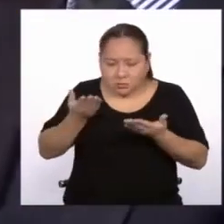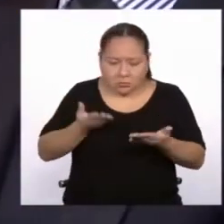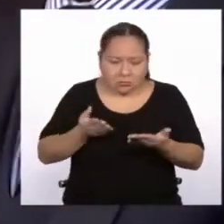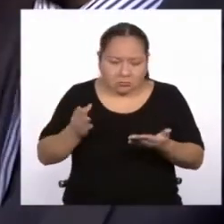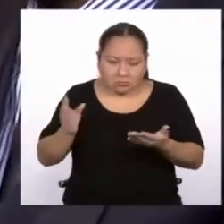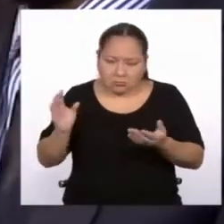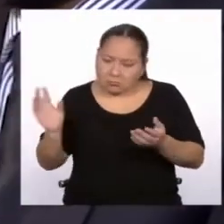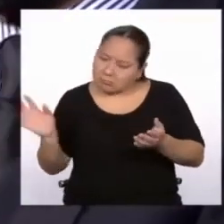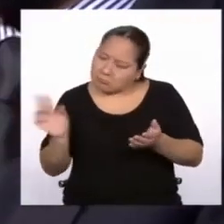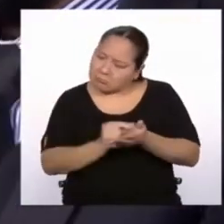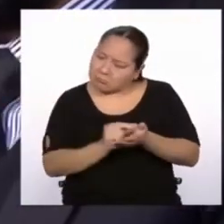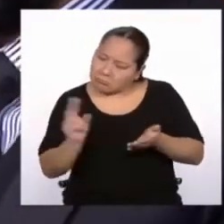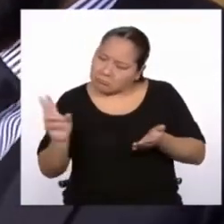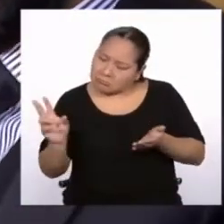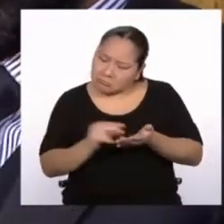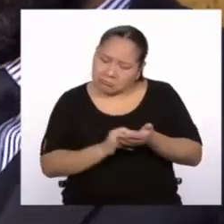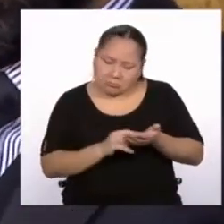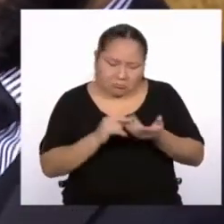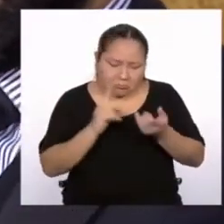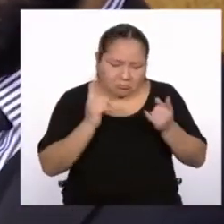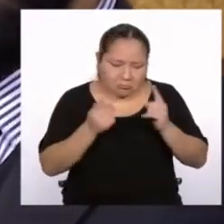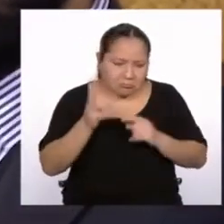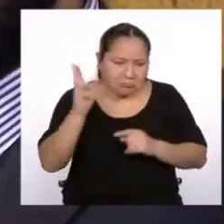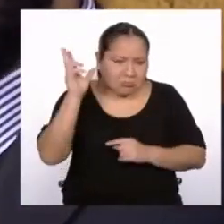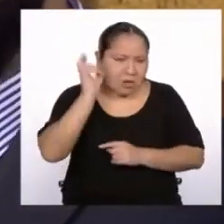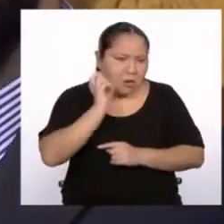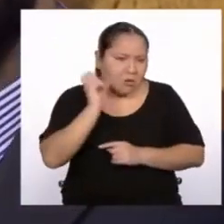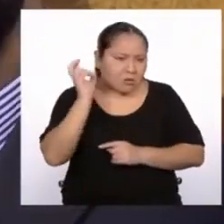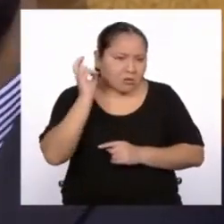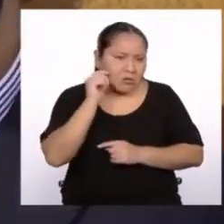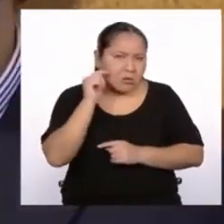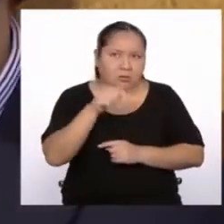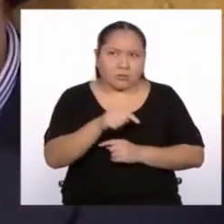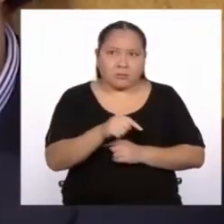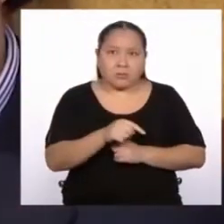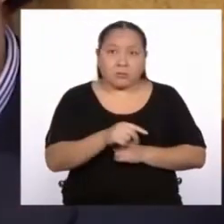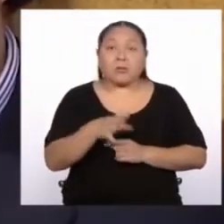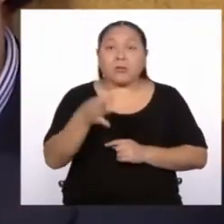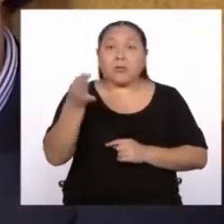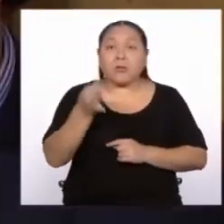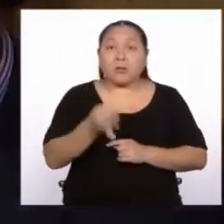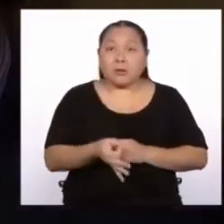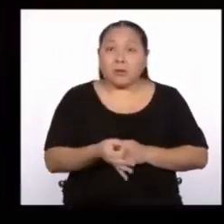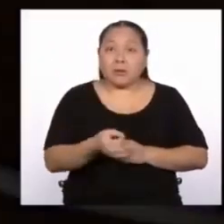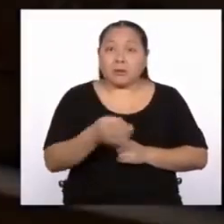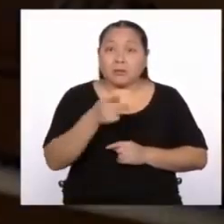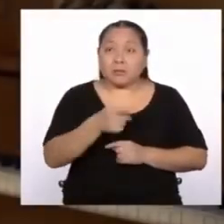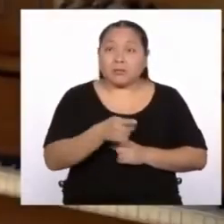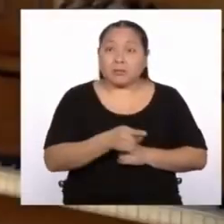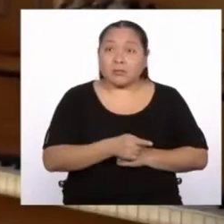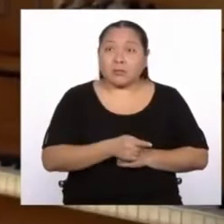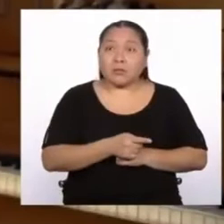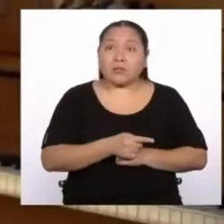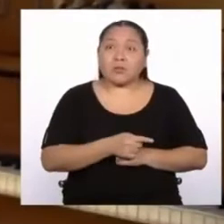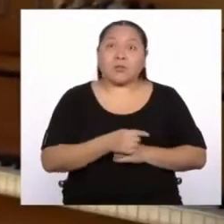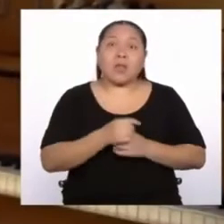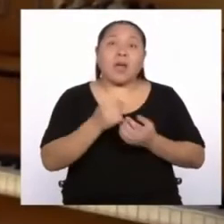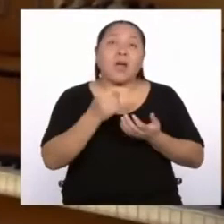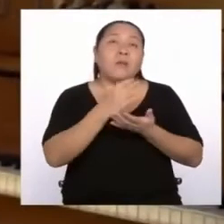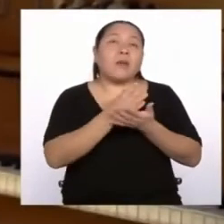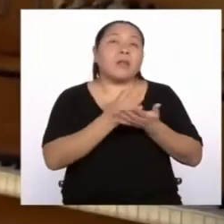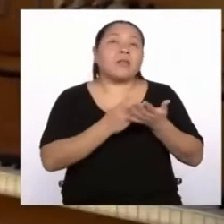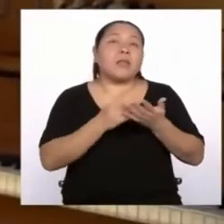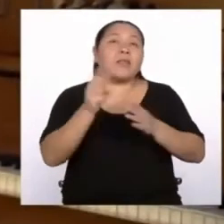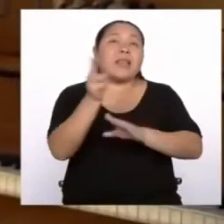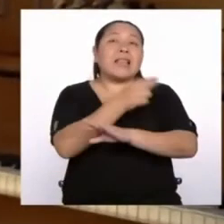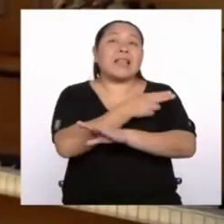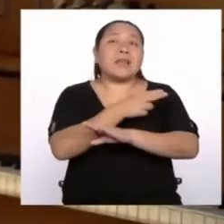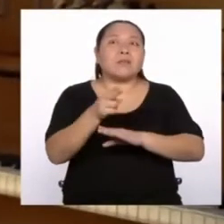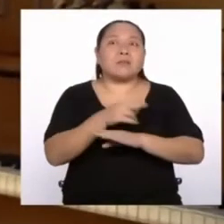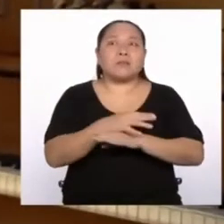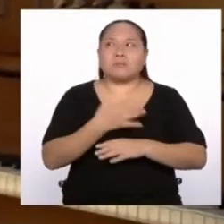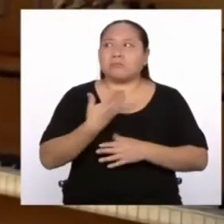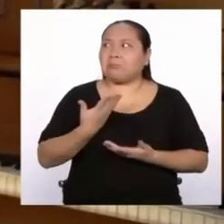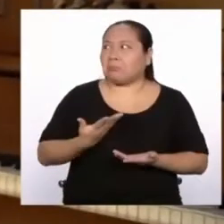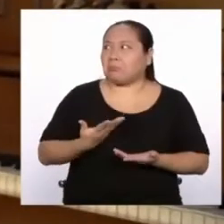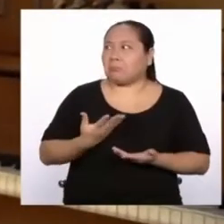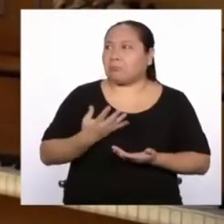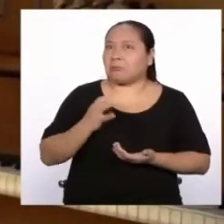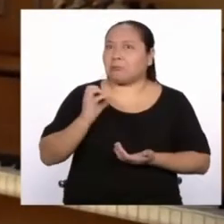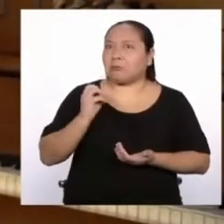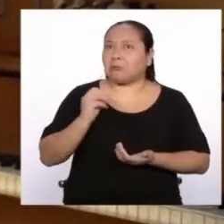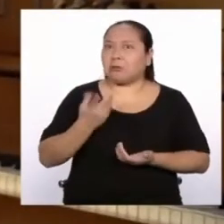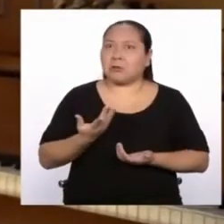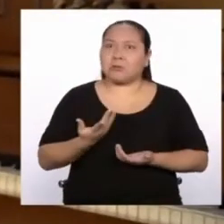transcribí inmediatamente, la escuché, y resultaba que se trataba de una versión del himno nacional. Entonces yo dije, bueno,